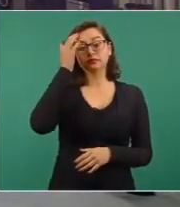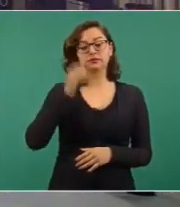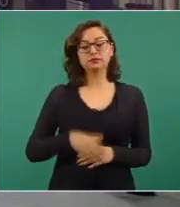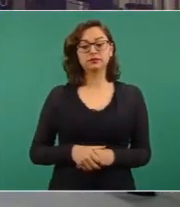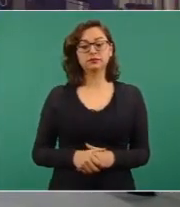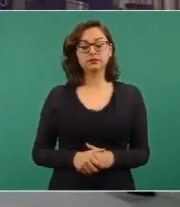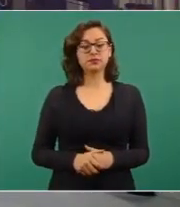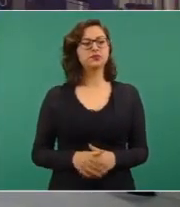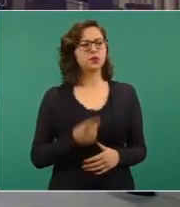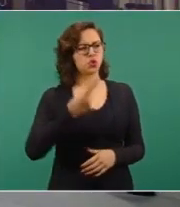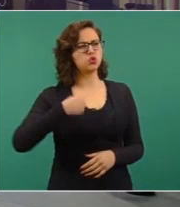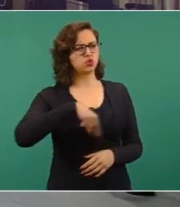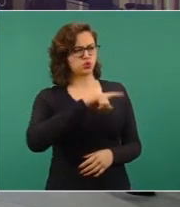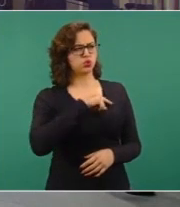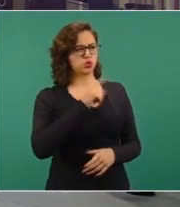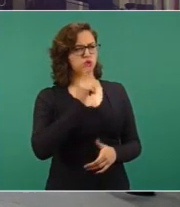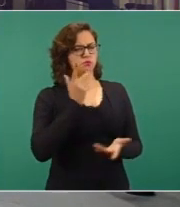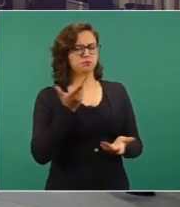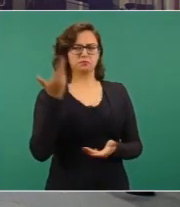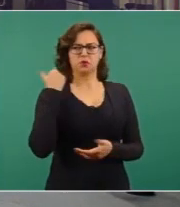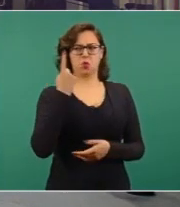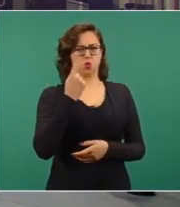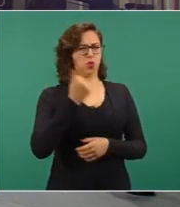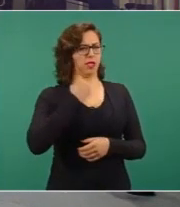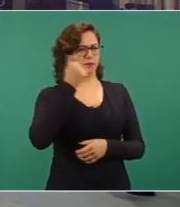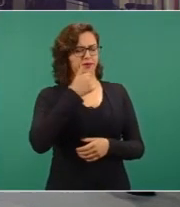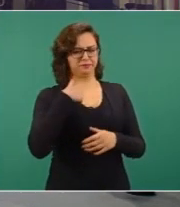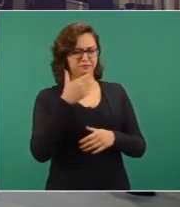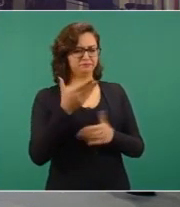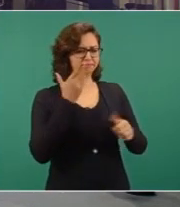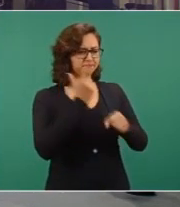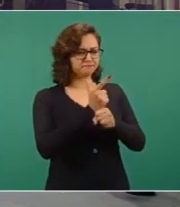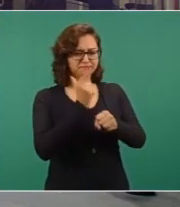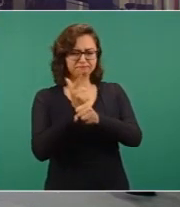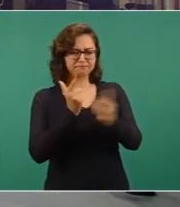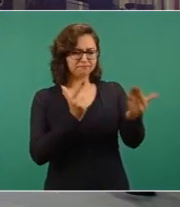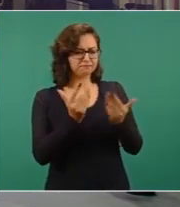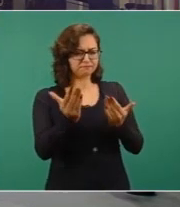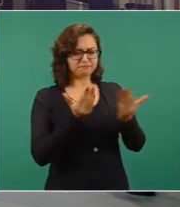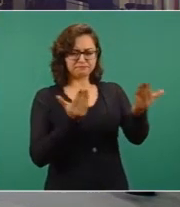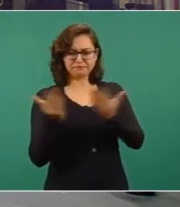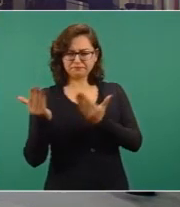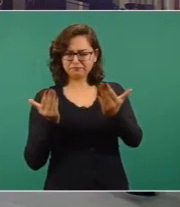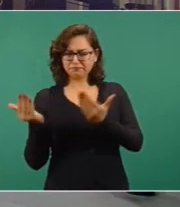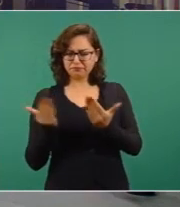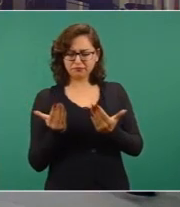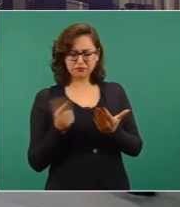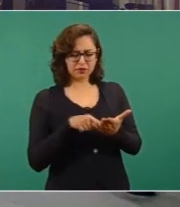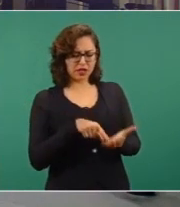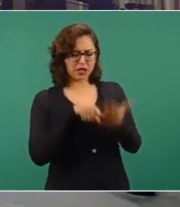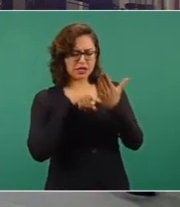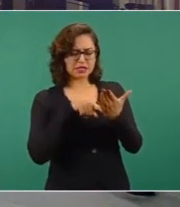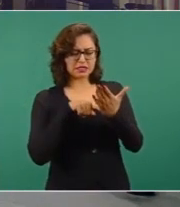abril y pudimos detectar, cotejando documentos oficiales de la Conagua, que siete de los